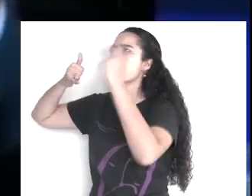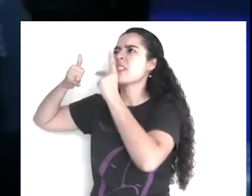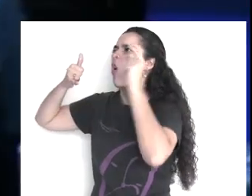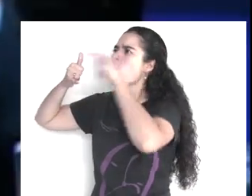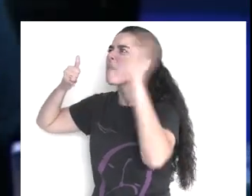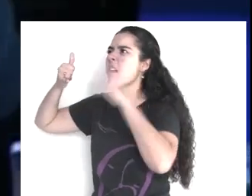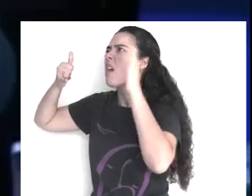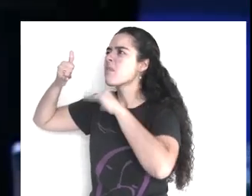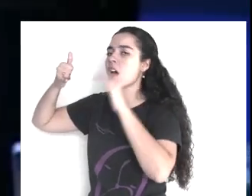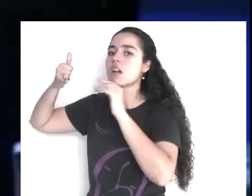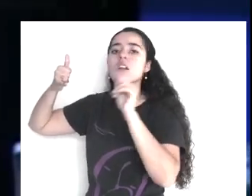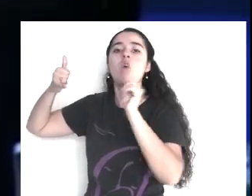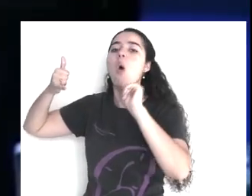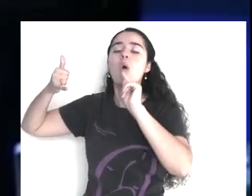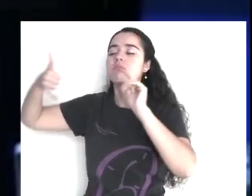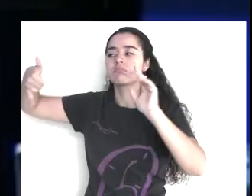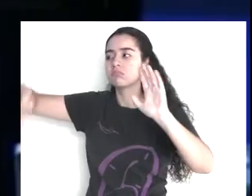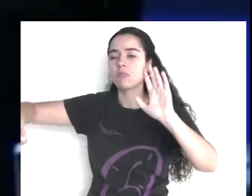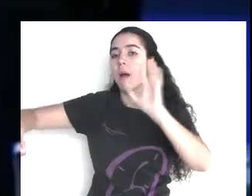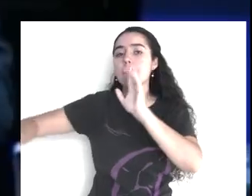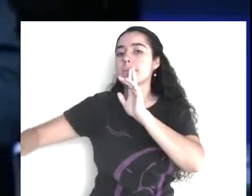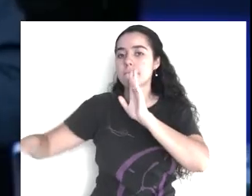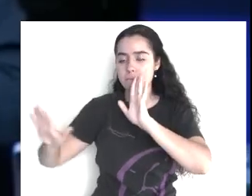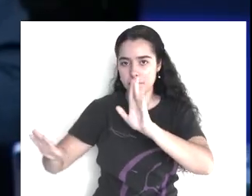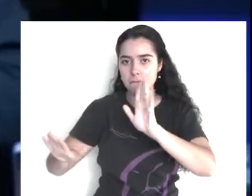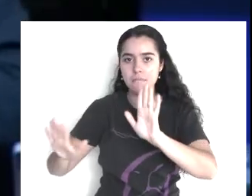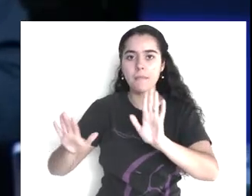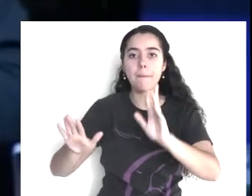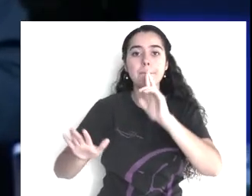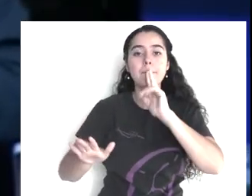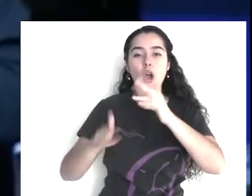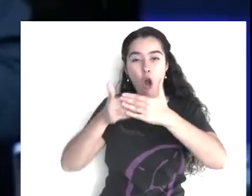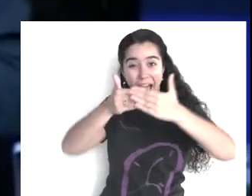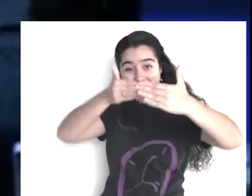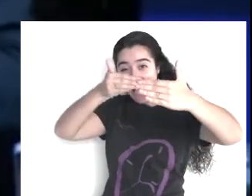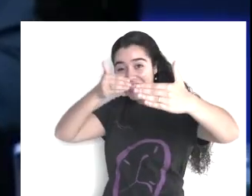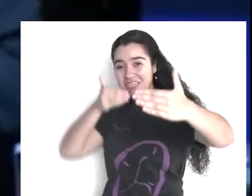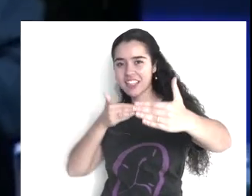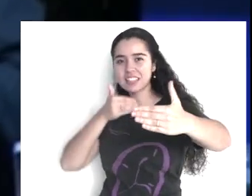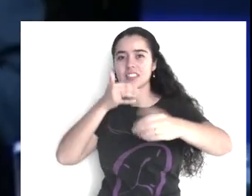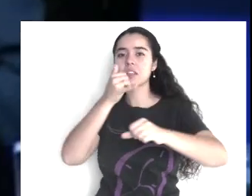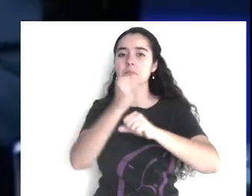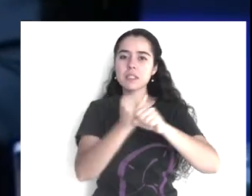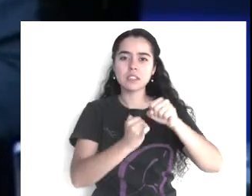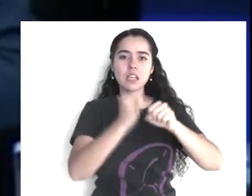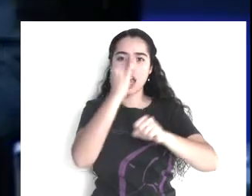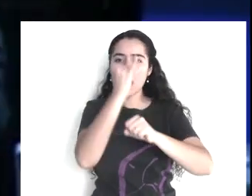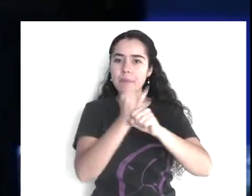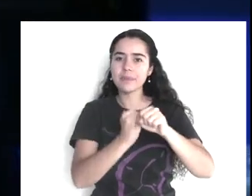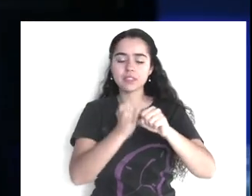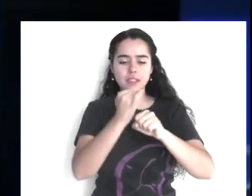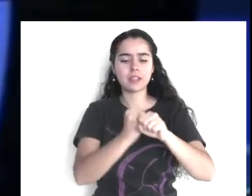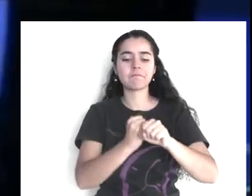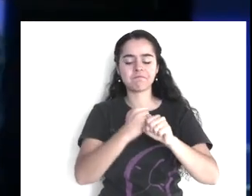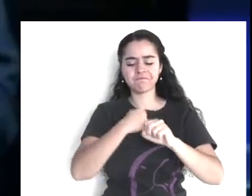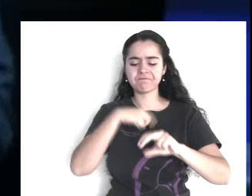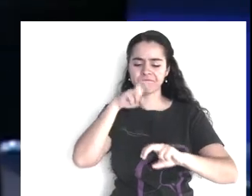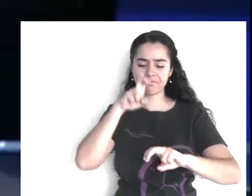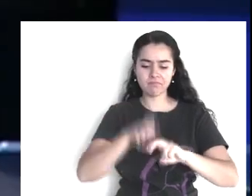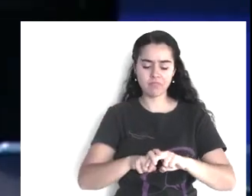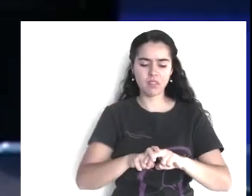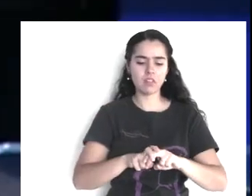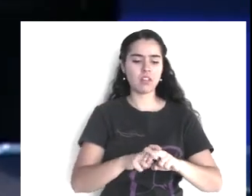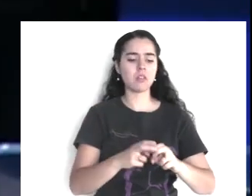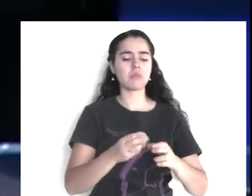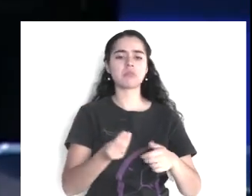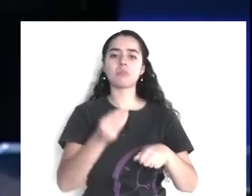me ha ayudado, y me seguirá ayudando, a hacer lo que hice, de esto hace unos cuantos días, me senté, me tomé